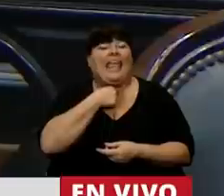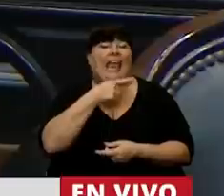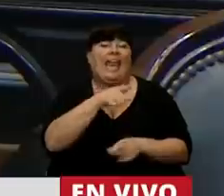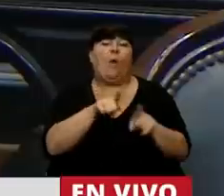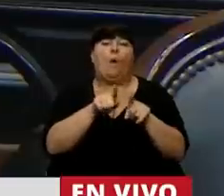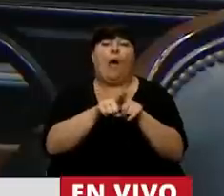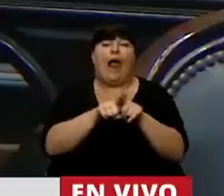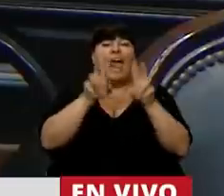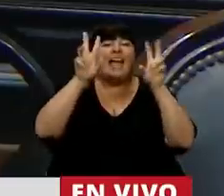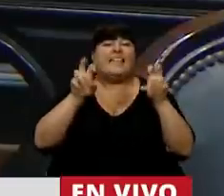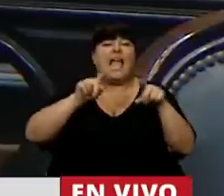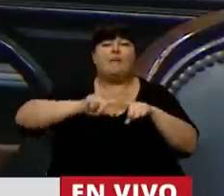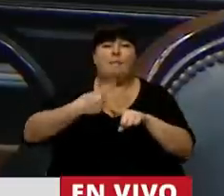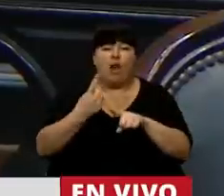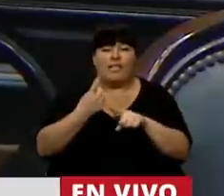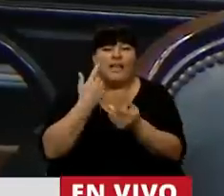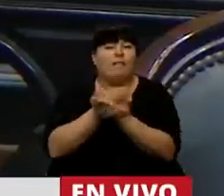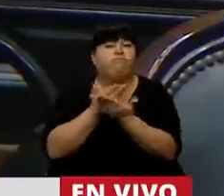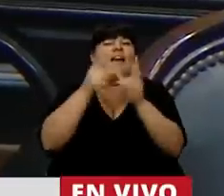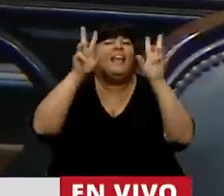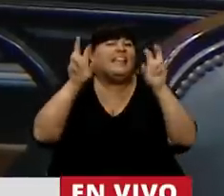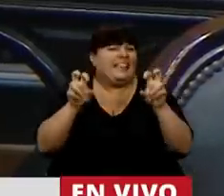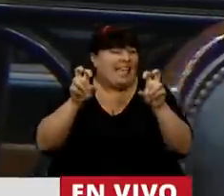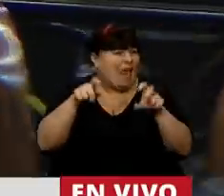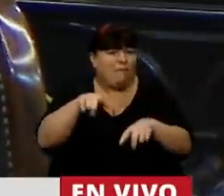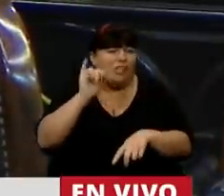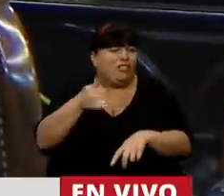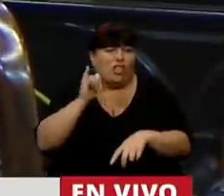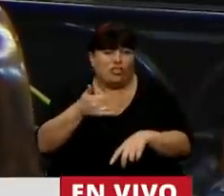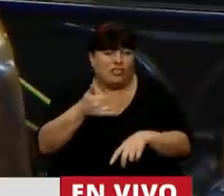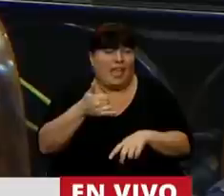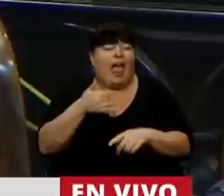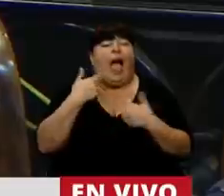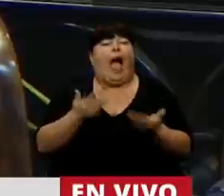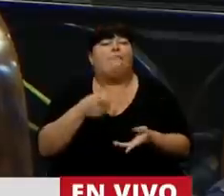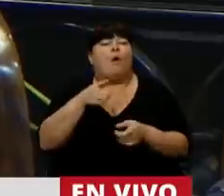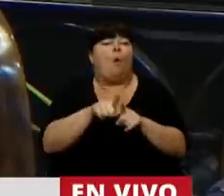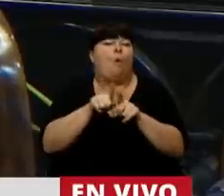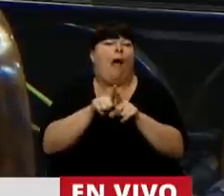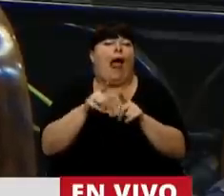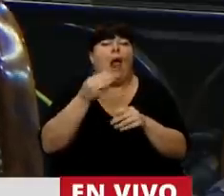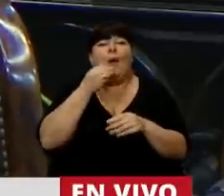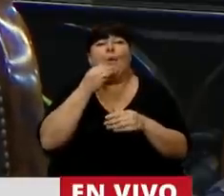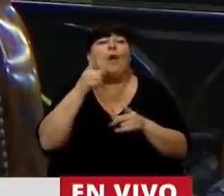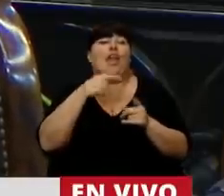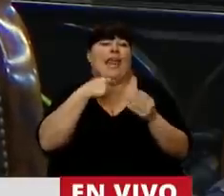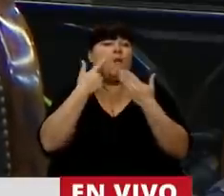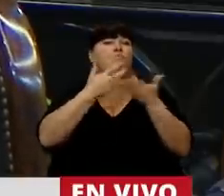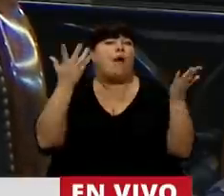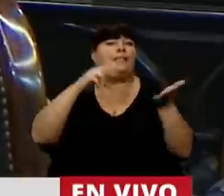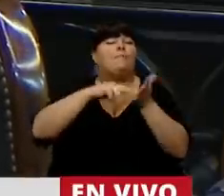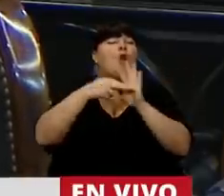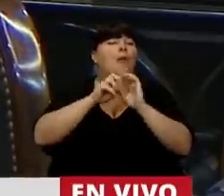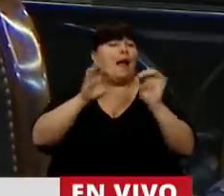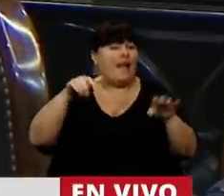instalar en la agenda política un tema que sin lugar a dudas es utilizado como una cortina de humo para tapar la realidad